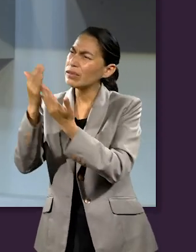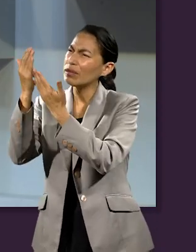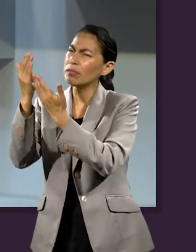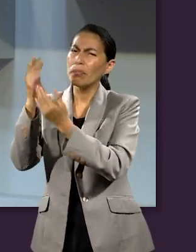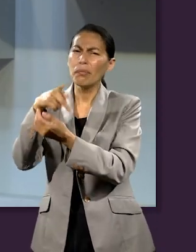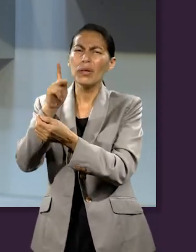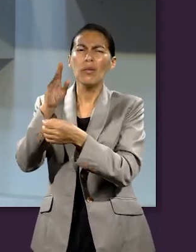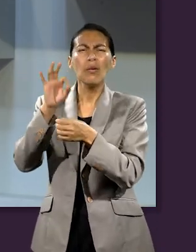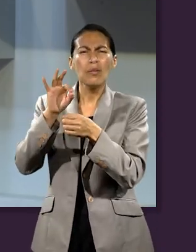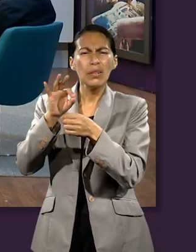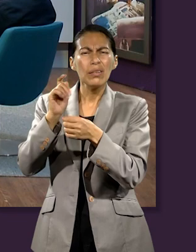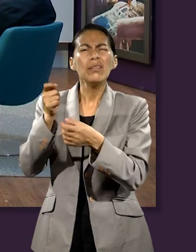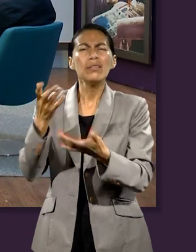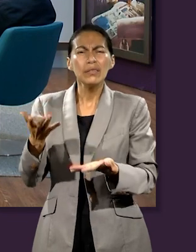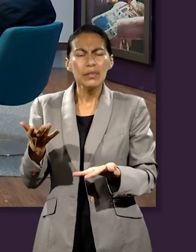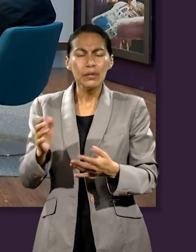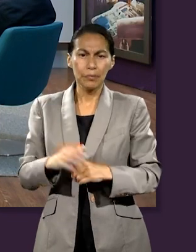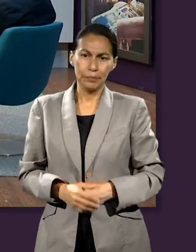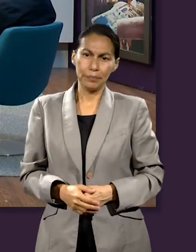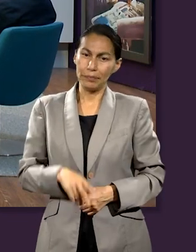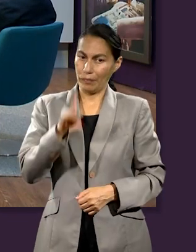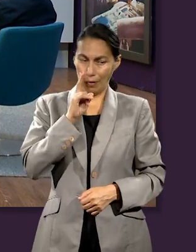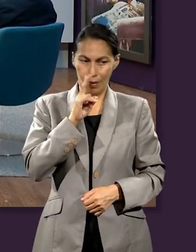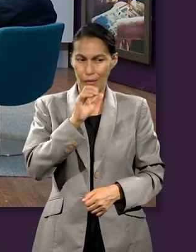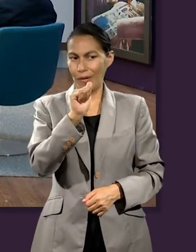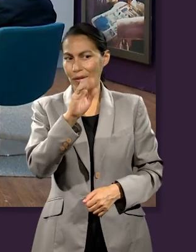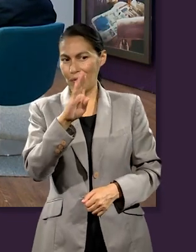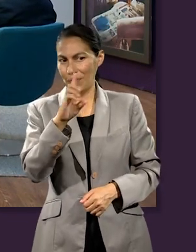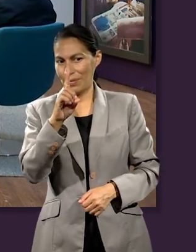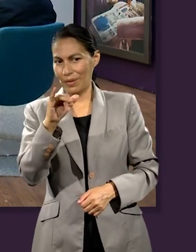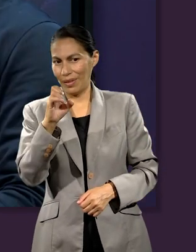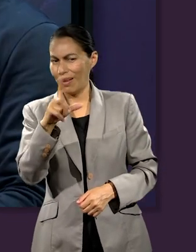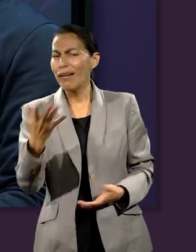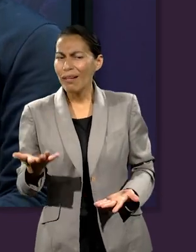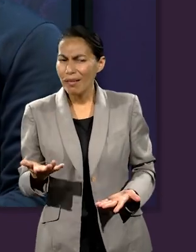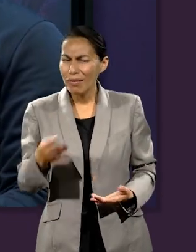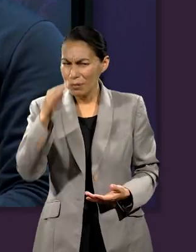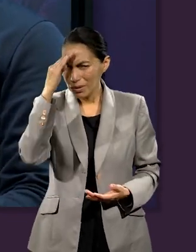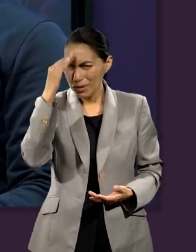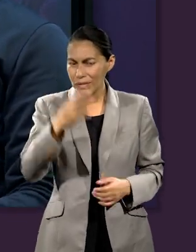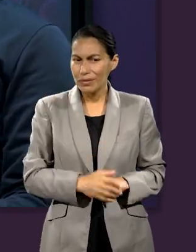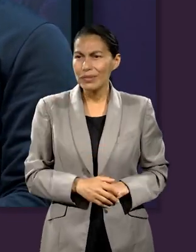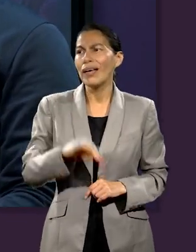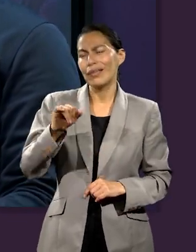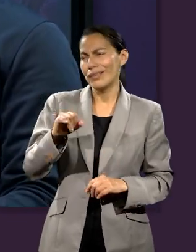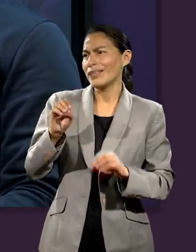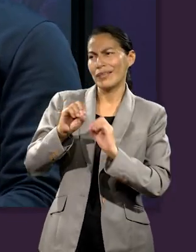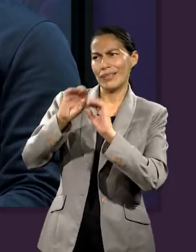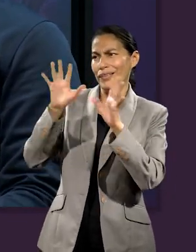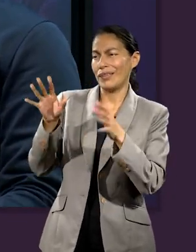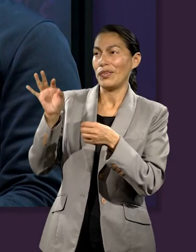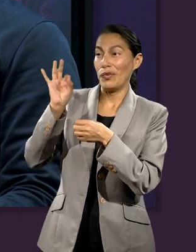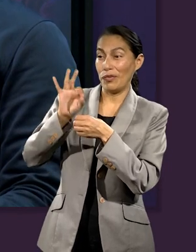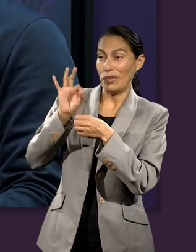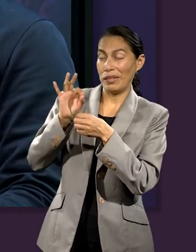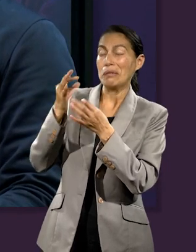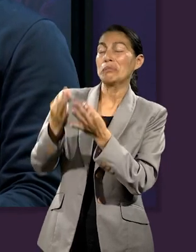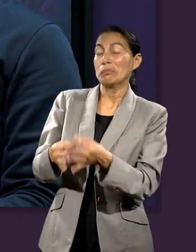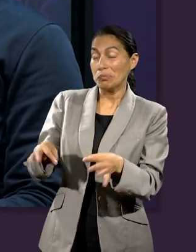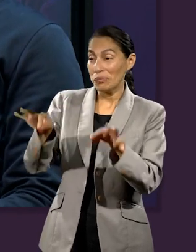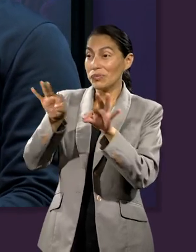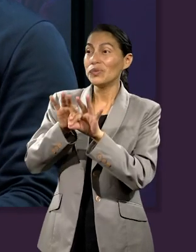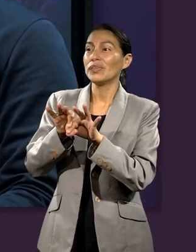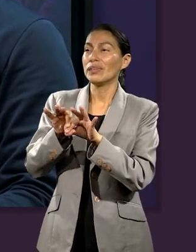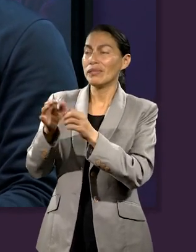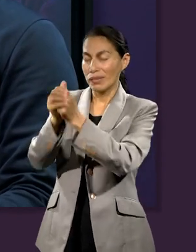que ver con la ofrenda? A ver, vamos a abrir con Abriel en esta ocasión. Sí, claro, la ofrenda es una pieza